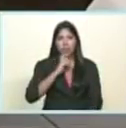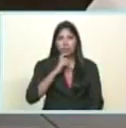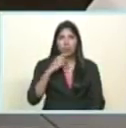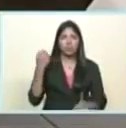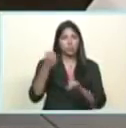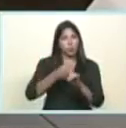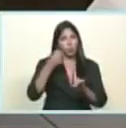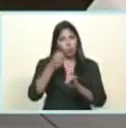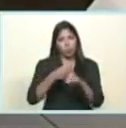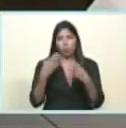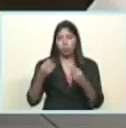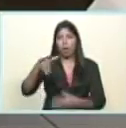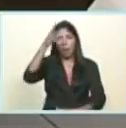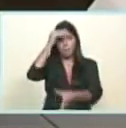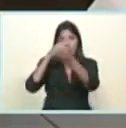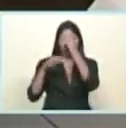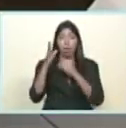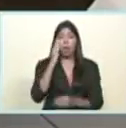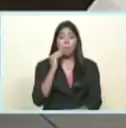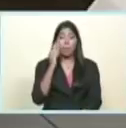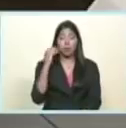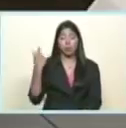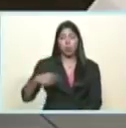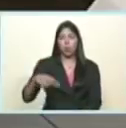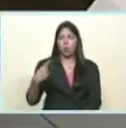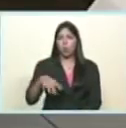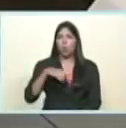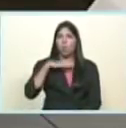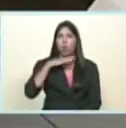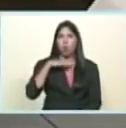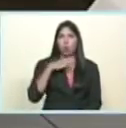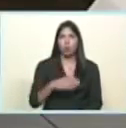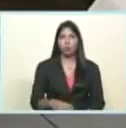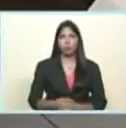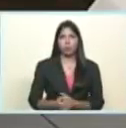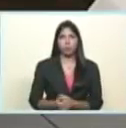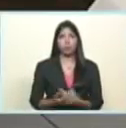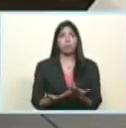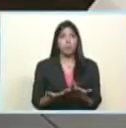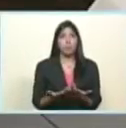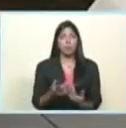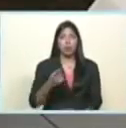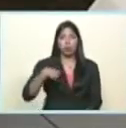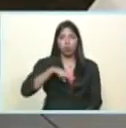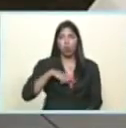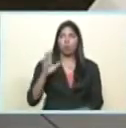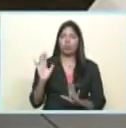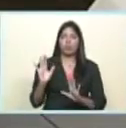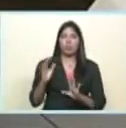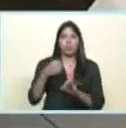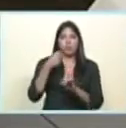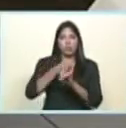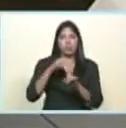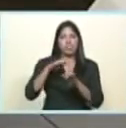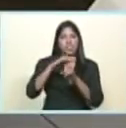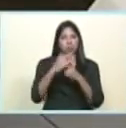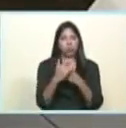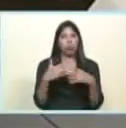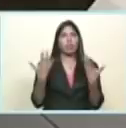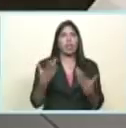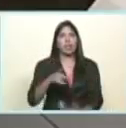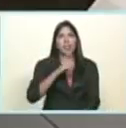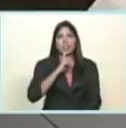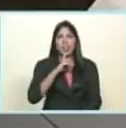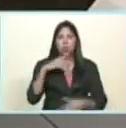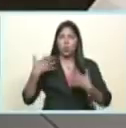qué año de grandes lecciones, 2017. Año en que nos ha tocado enfrentar circunstancias